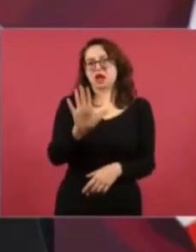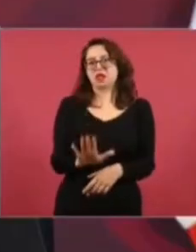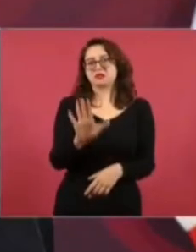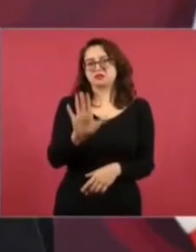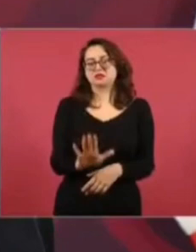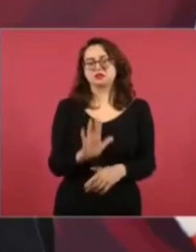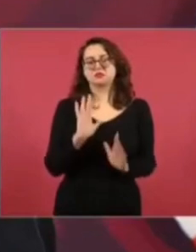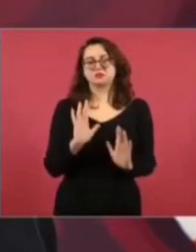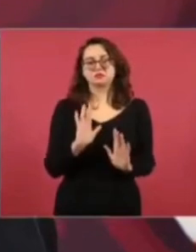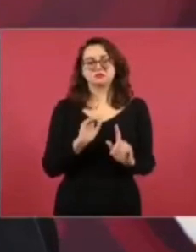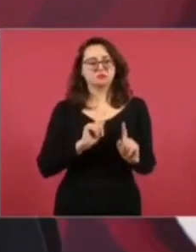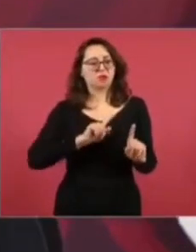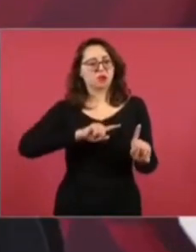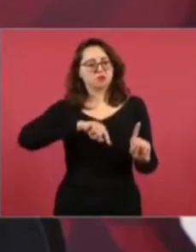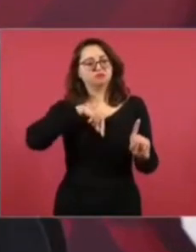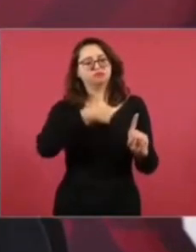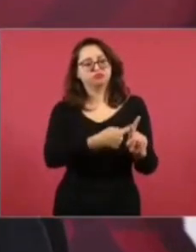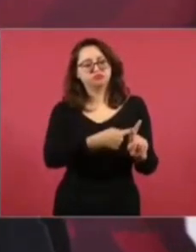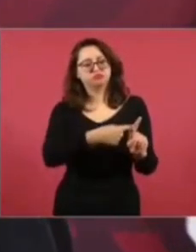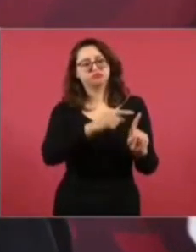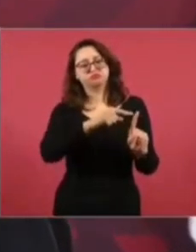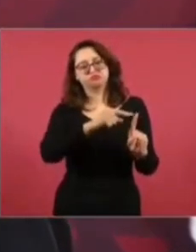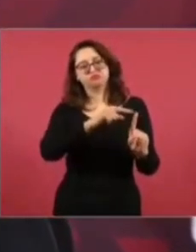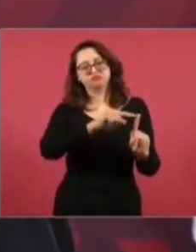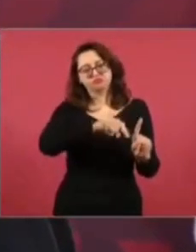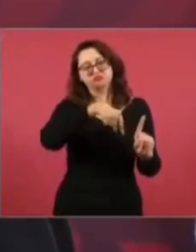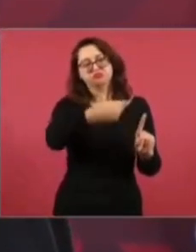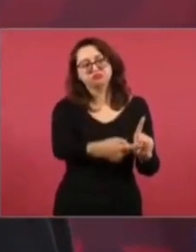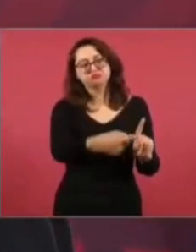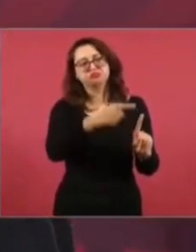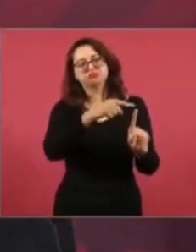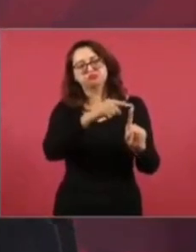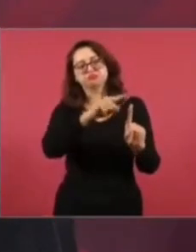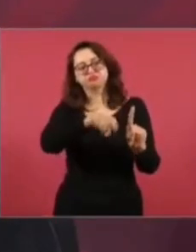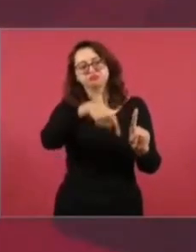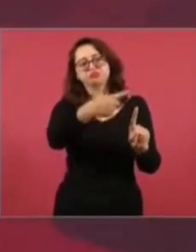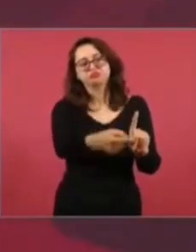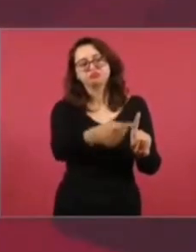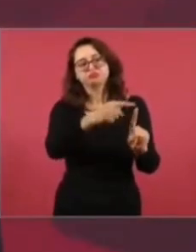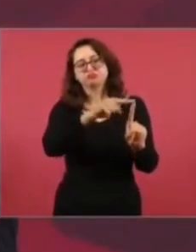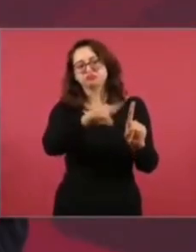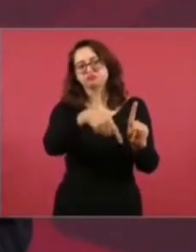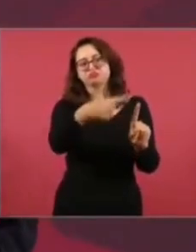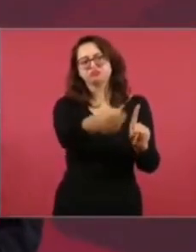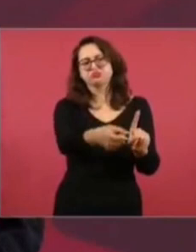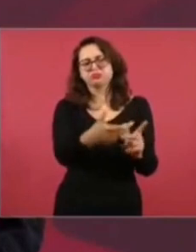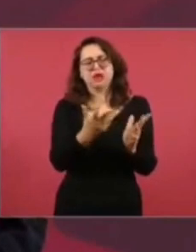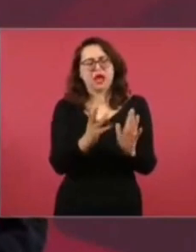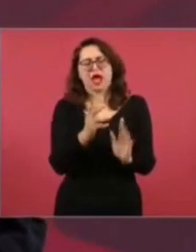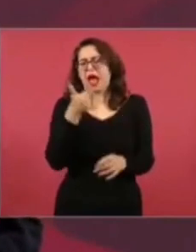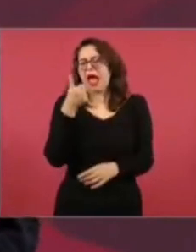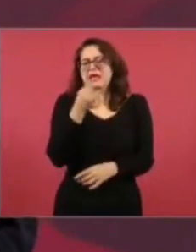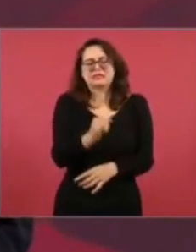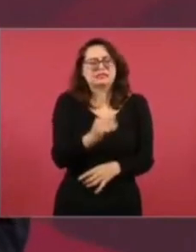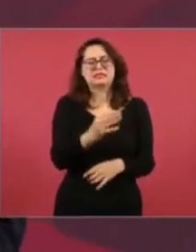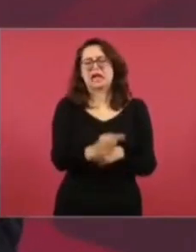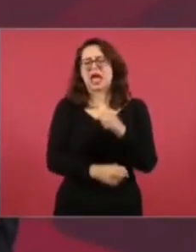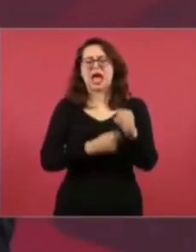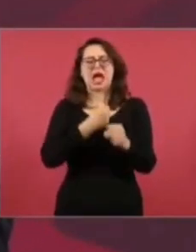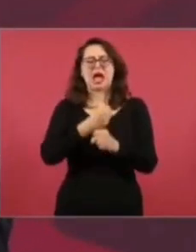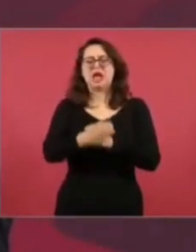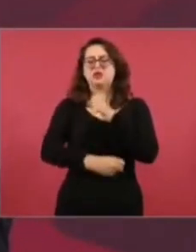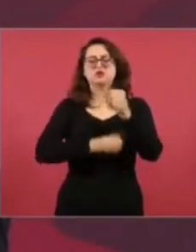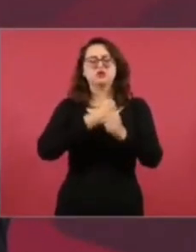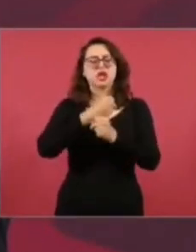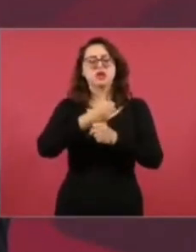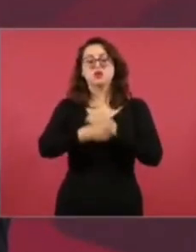eso se impuso durante mucho tiempo.